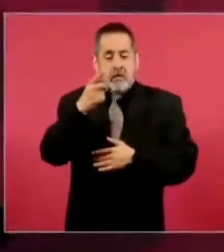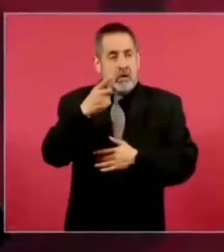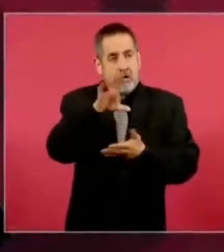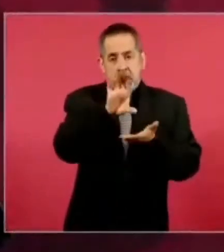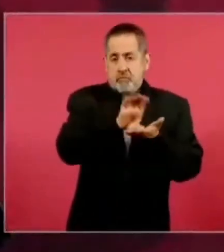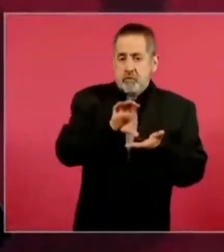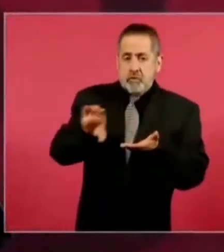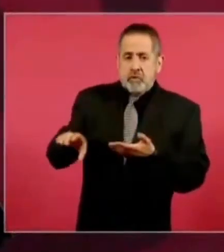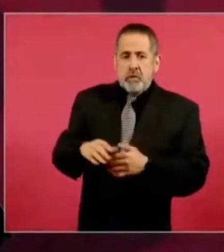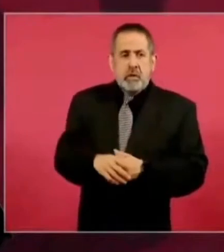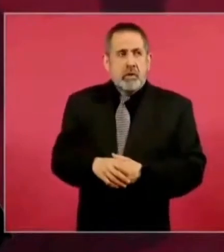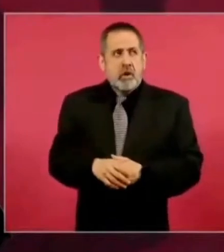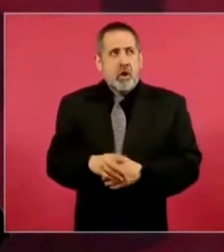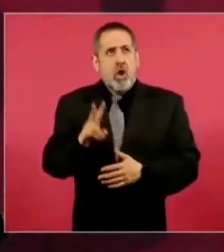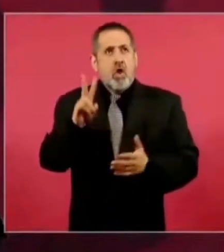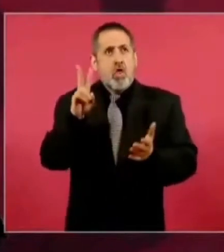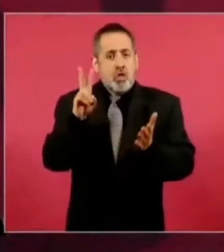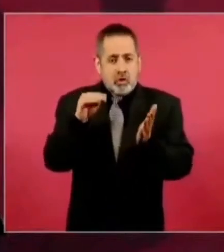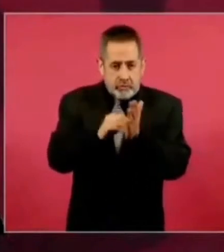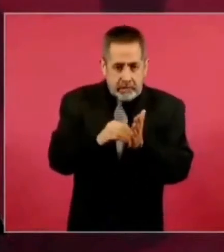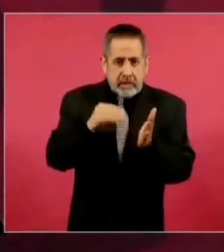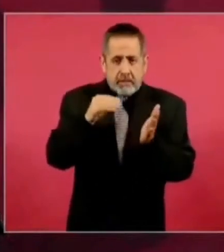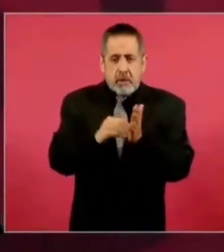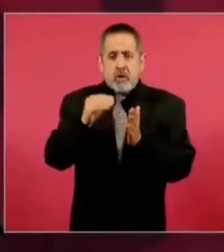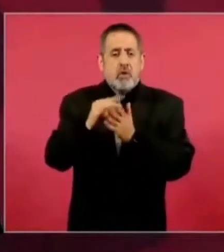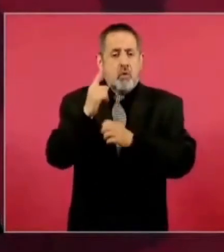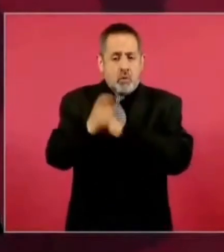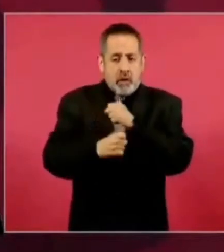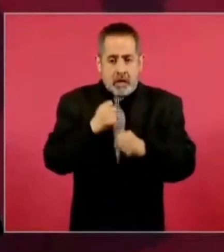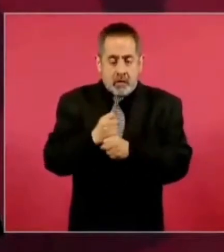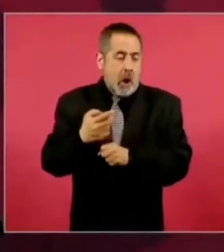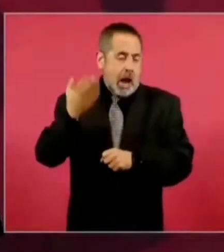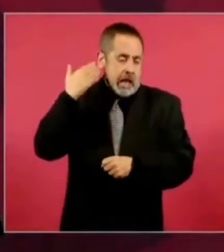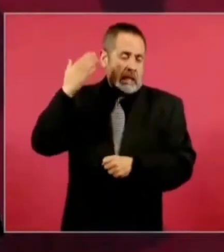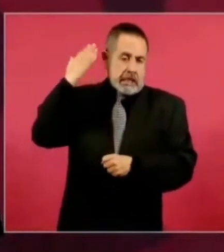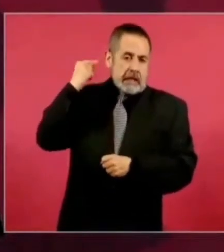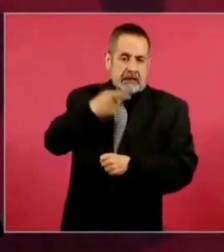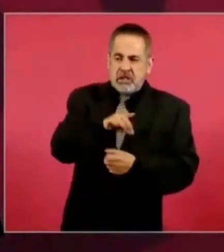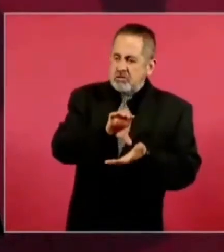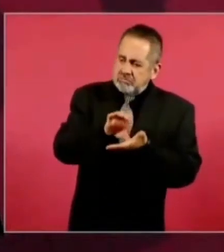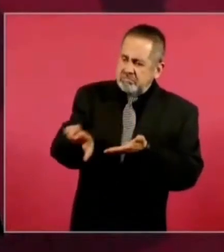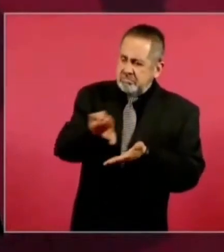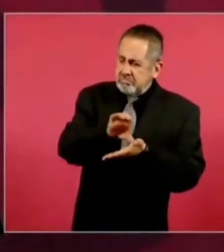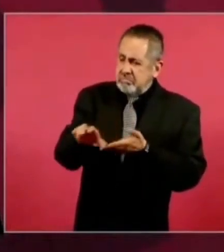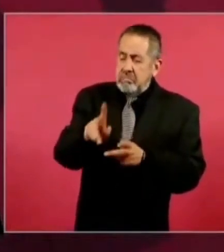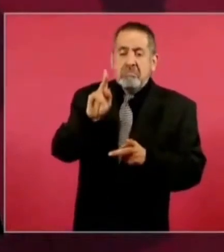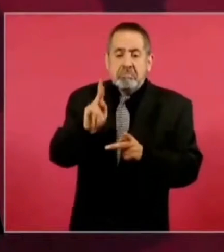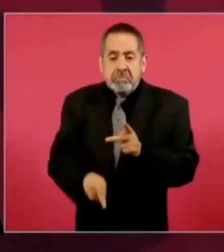dos mil millones por año. Eso no se ha vuelto a aplicar